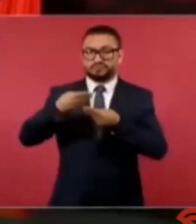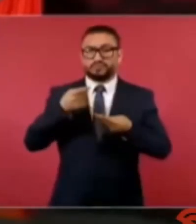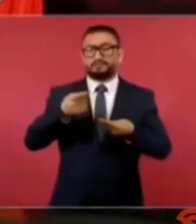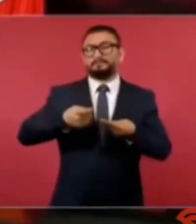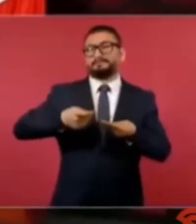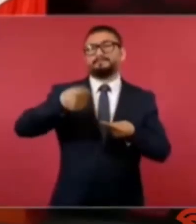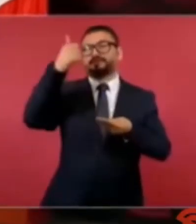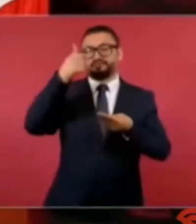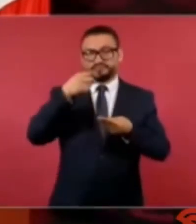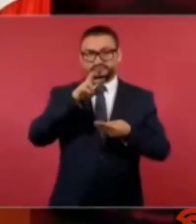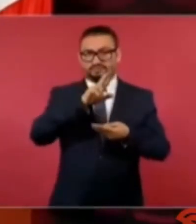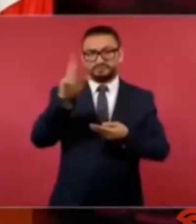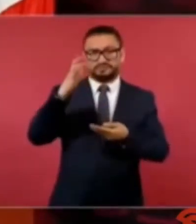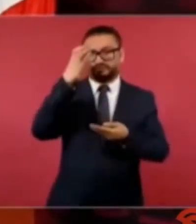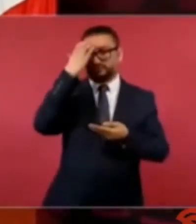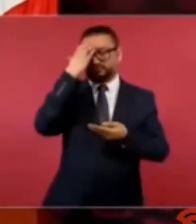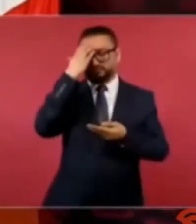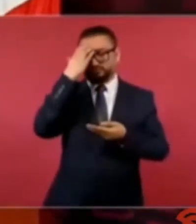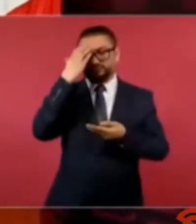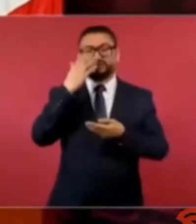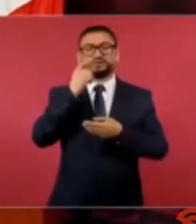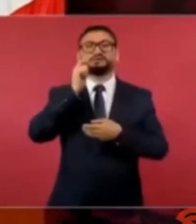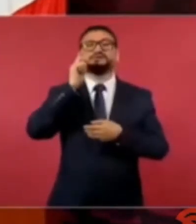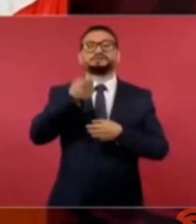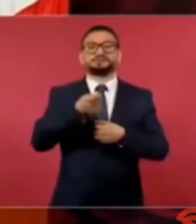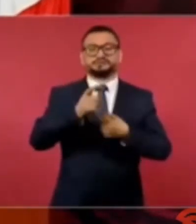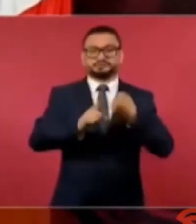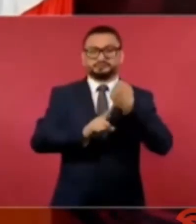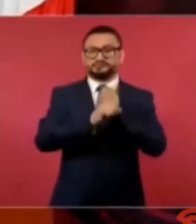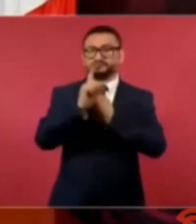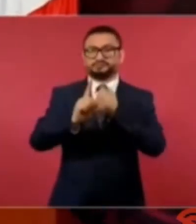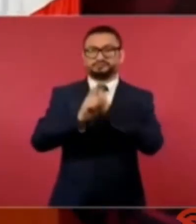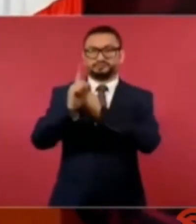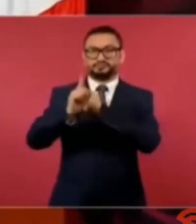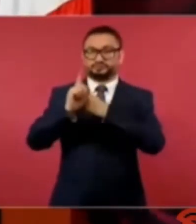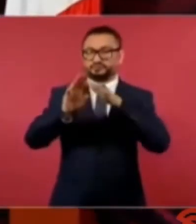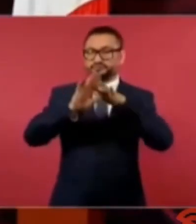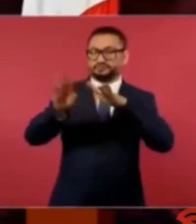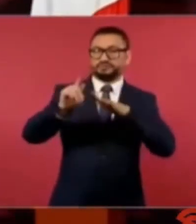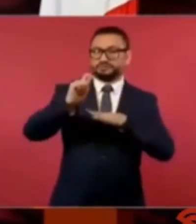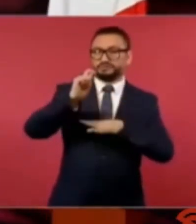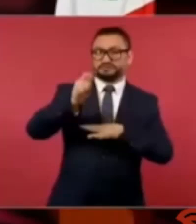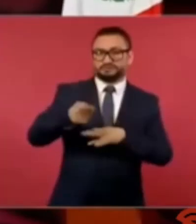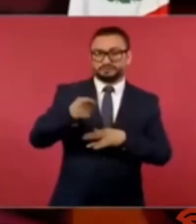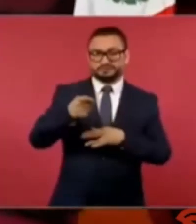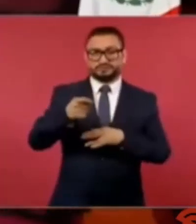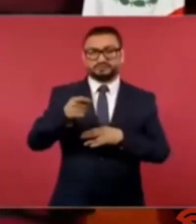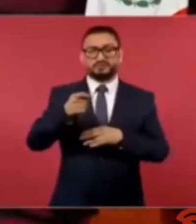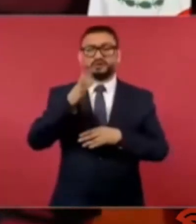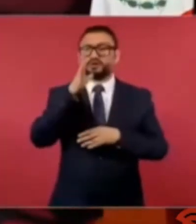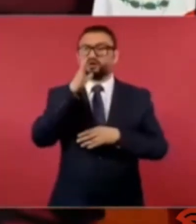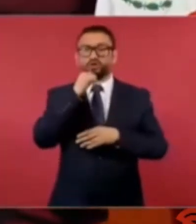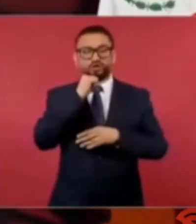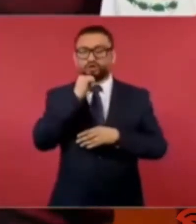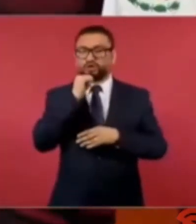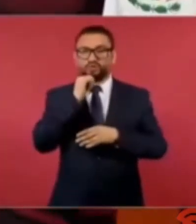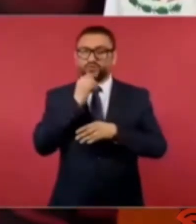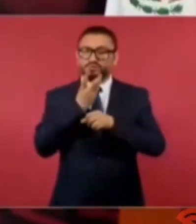vez de que el problema de la migración no se iba a resolver